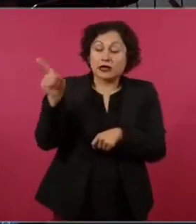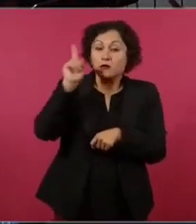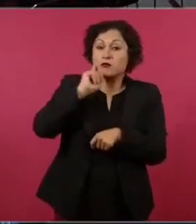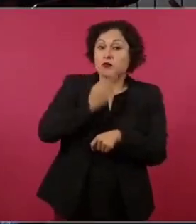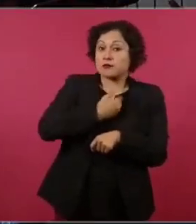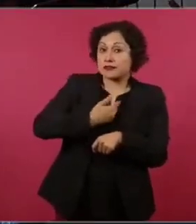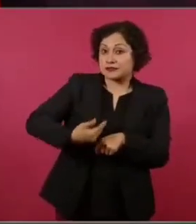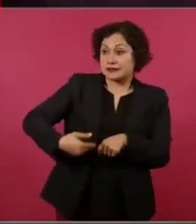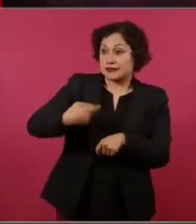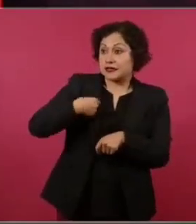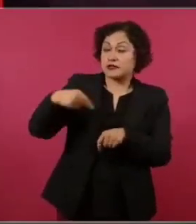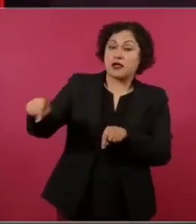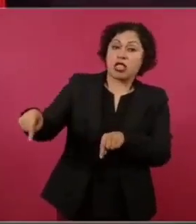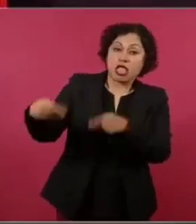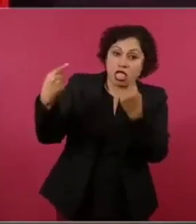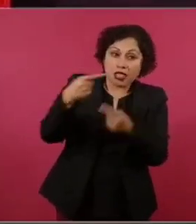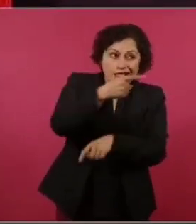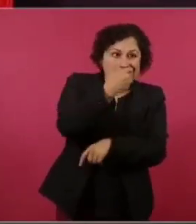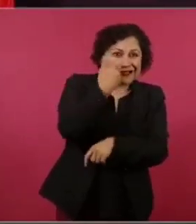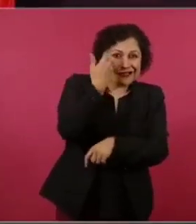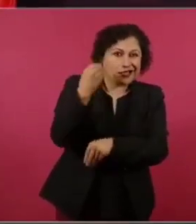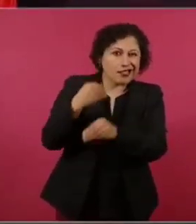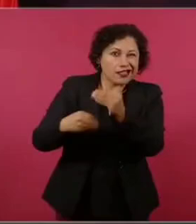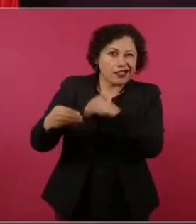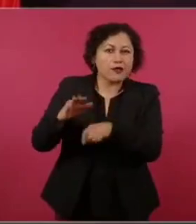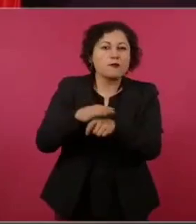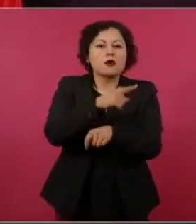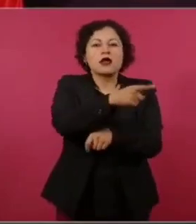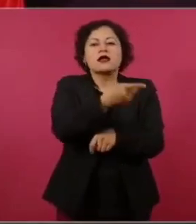Por eso hablan de pintar la raya.